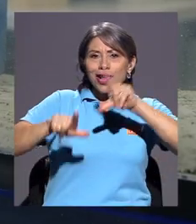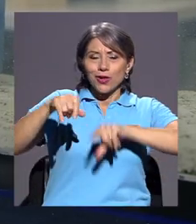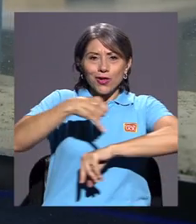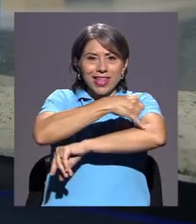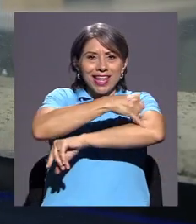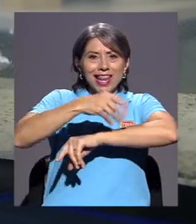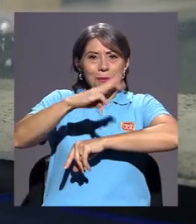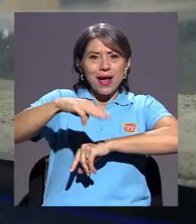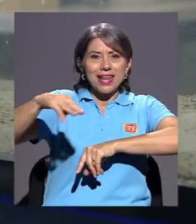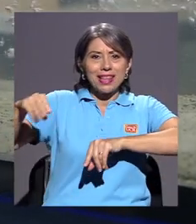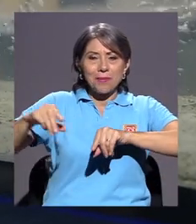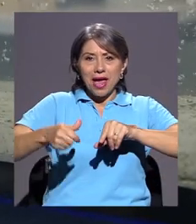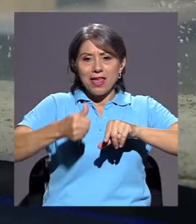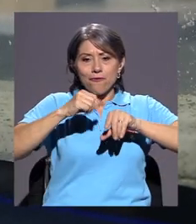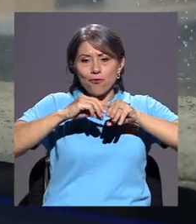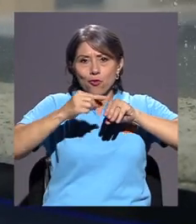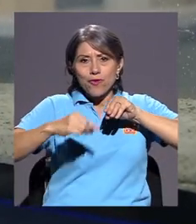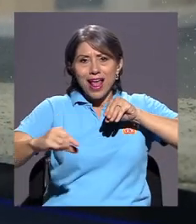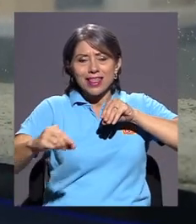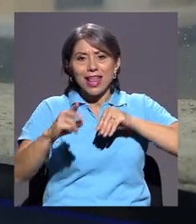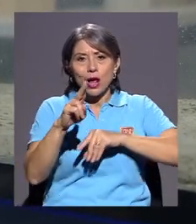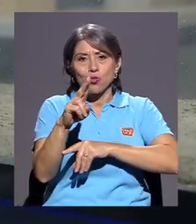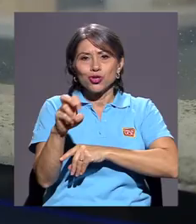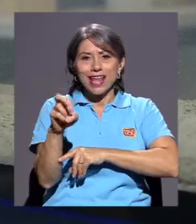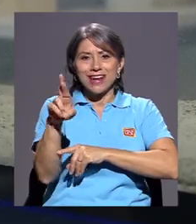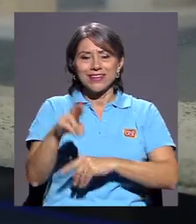Ingeniería Marítima y Fluvial de la UCR.